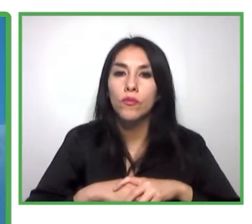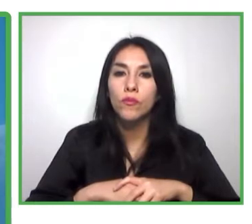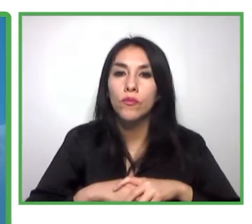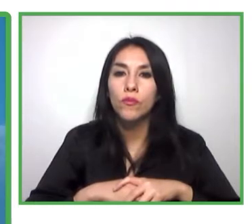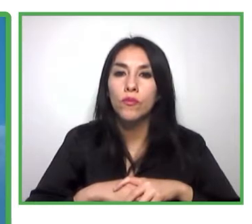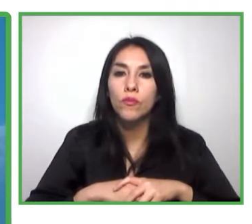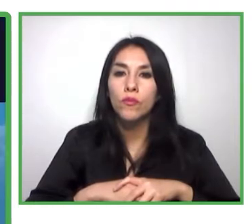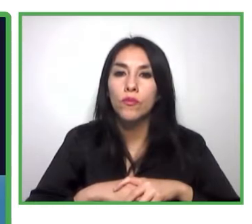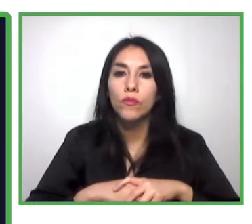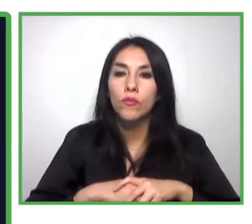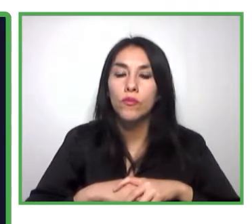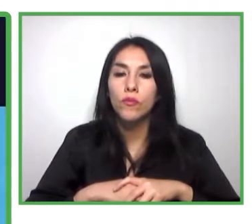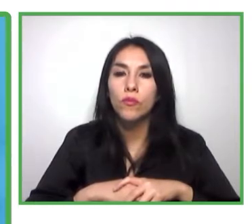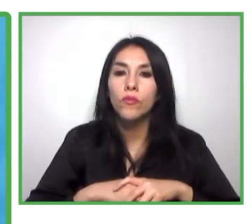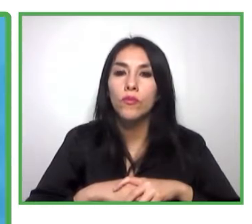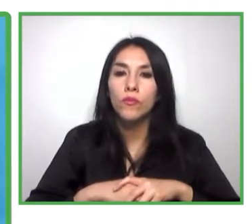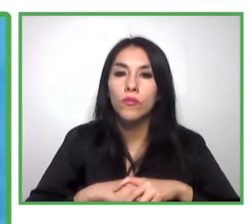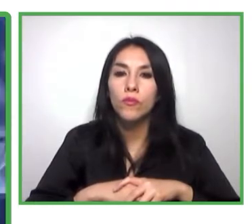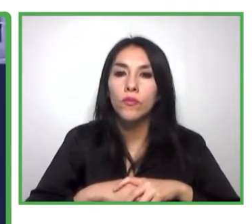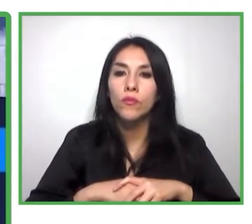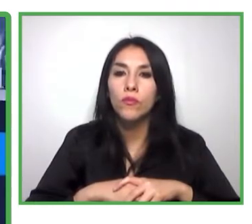¡Gracias! ¡Gracias!